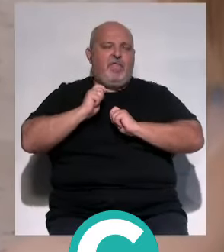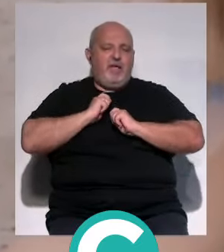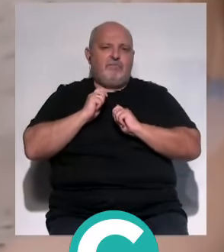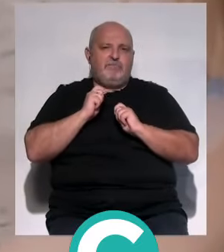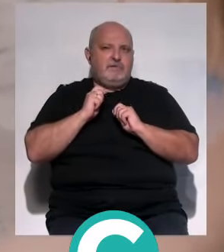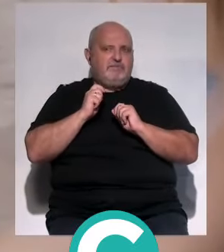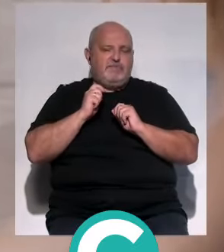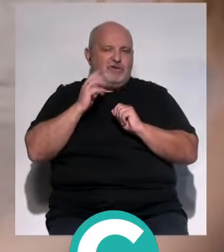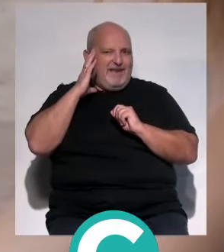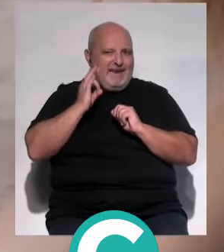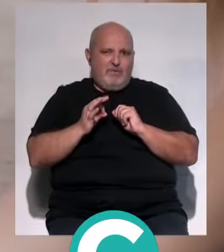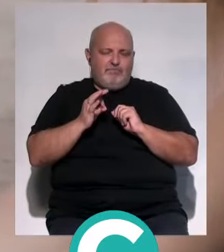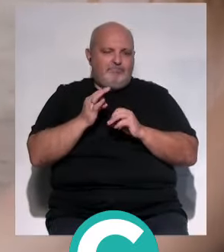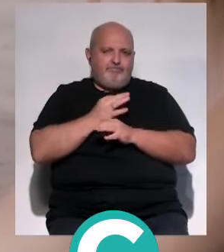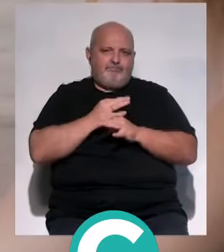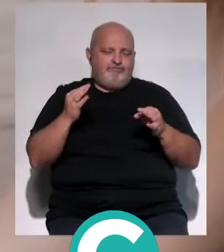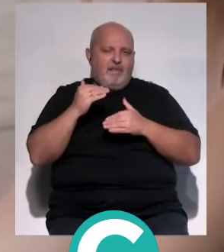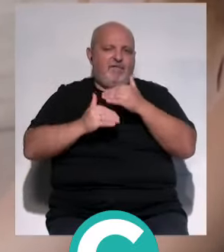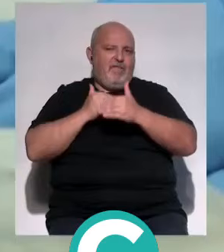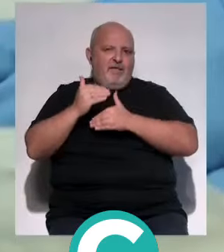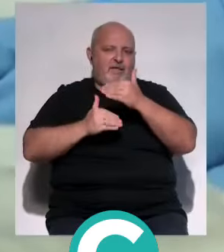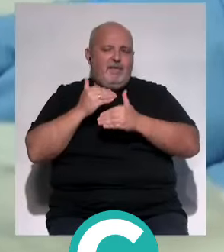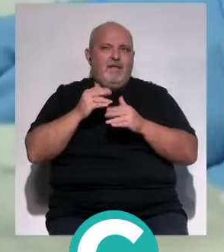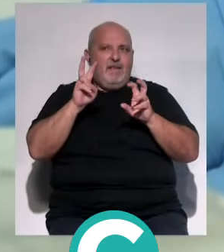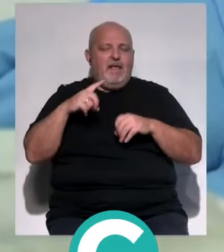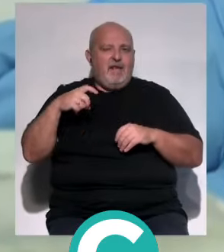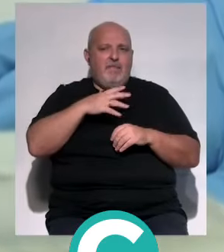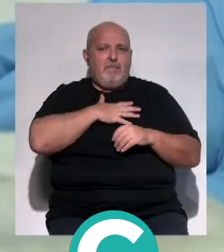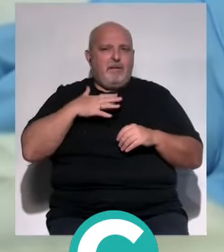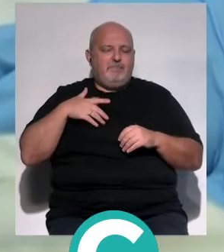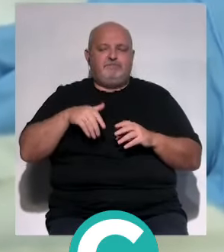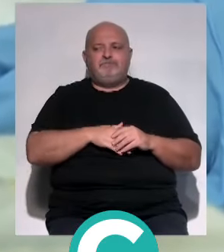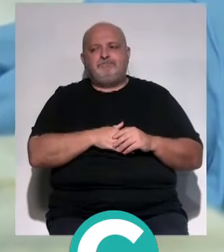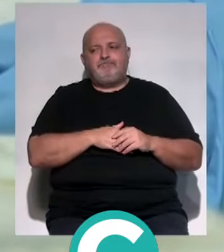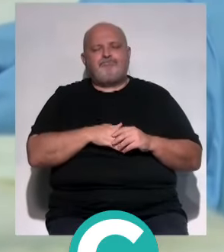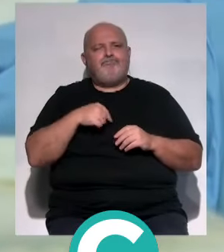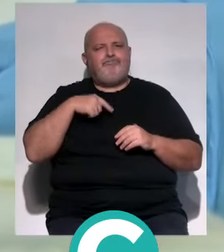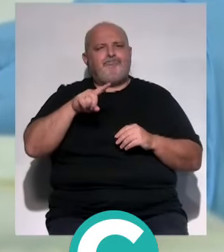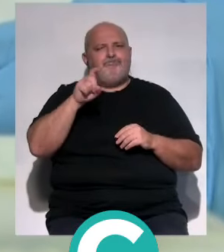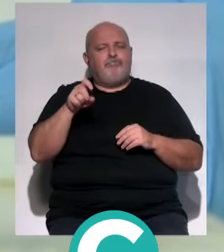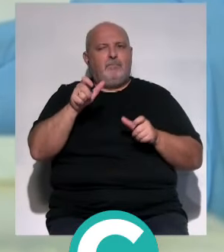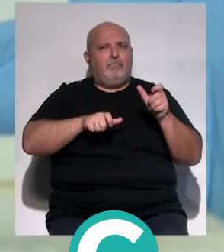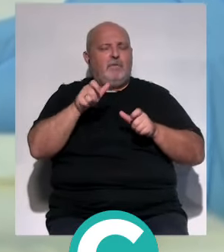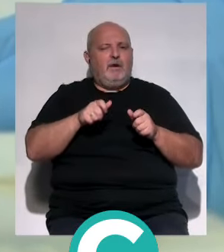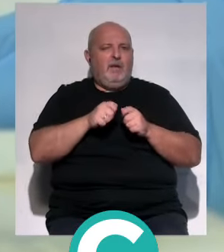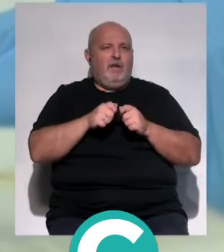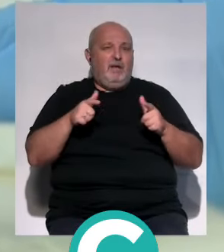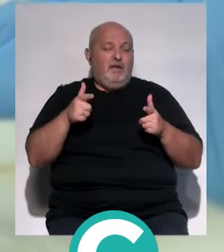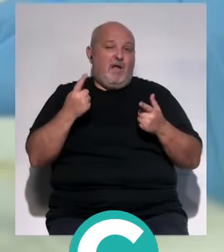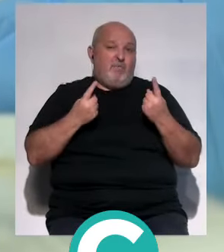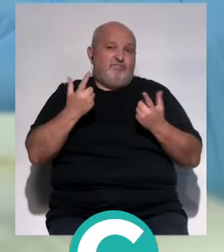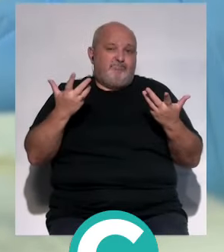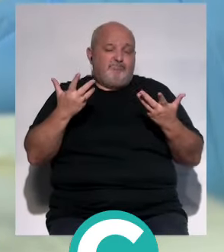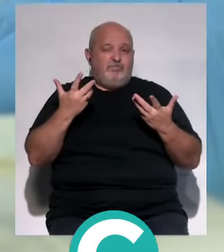la... Vamos, yo creo que está súper avanzada, sobre todo en el cáncer de mama. Y además, cada vez más personalizada el caso concreto,